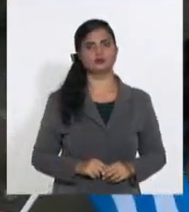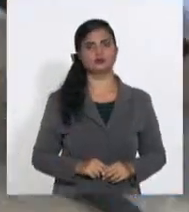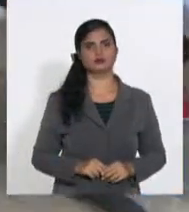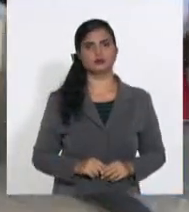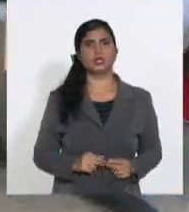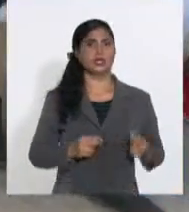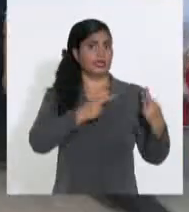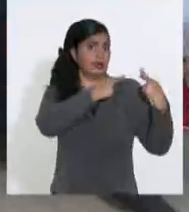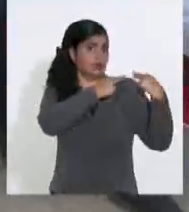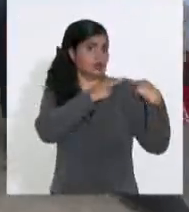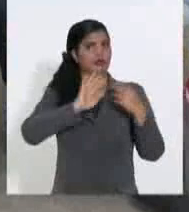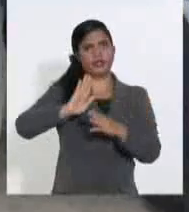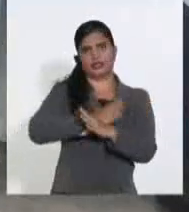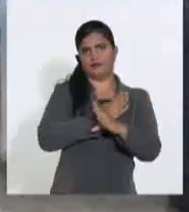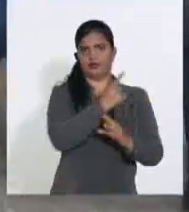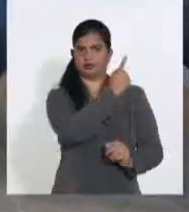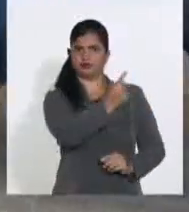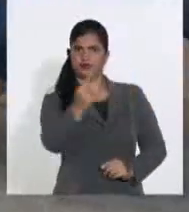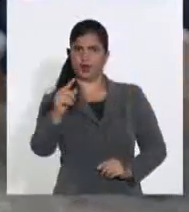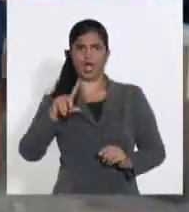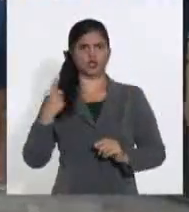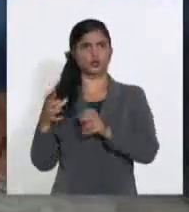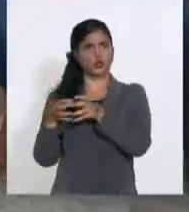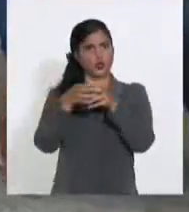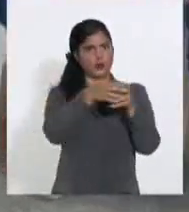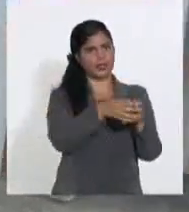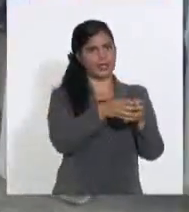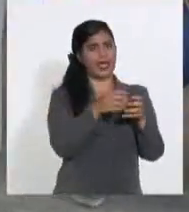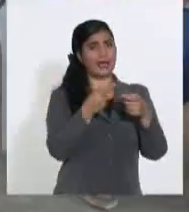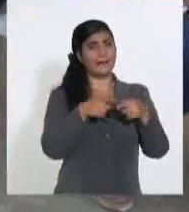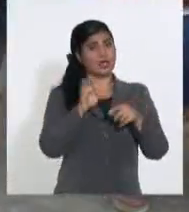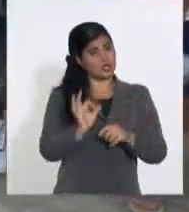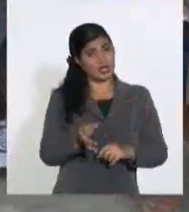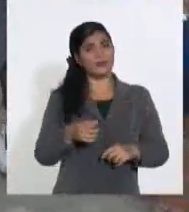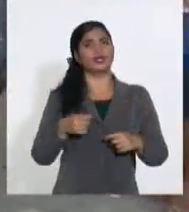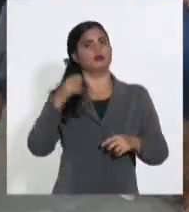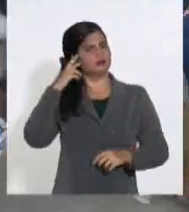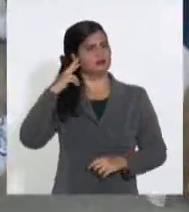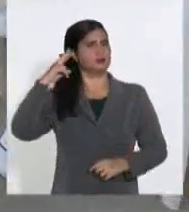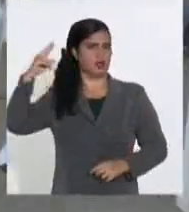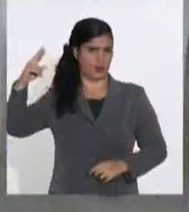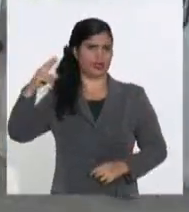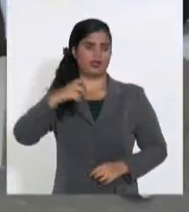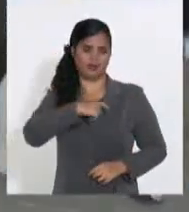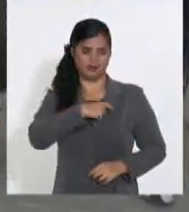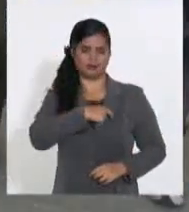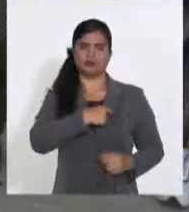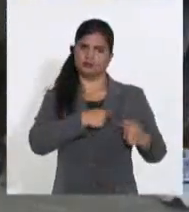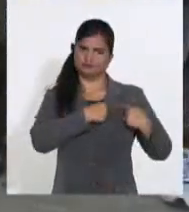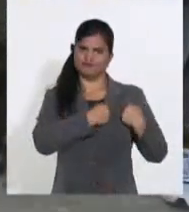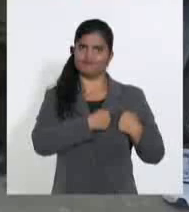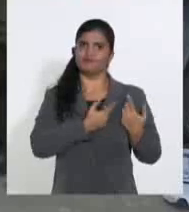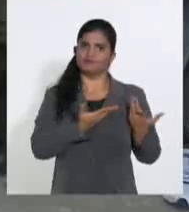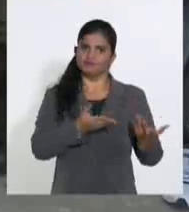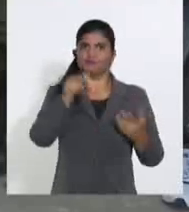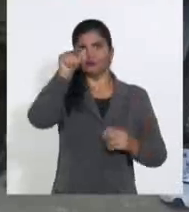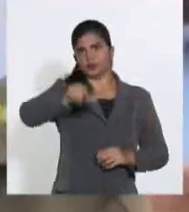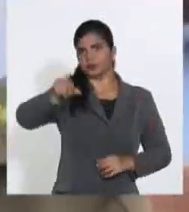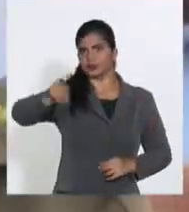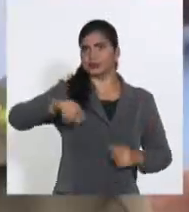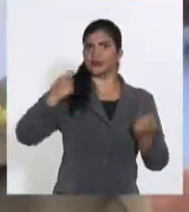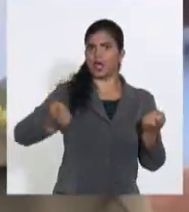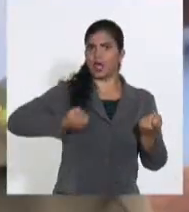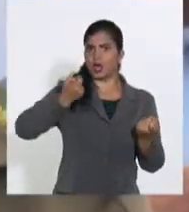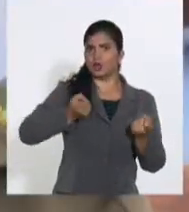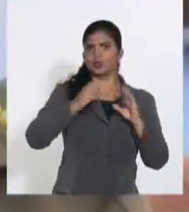honrarlos en la cotidianidad de su objeto social. Al moncadista y expedicionario del